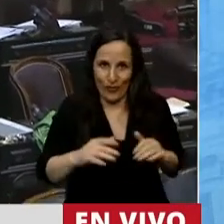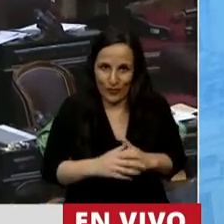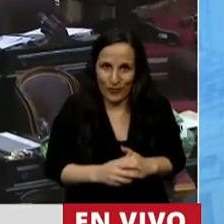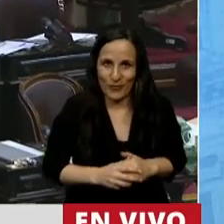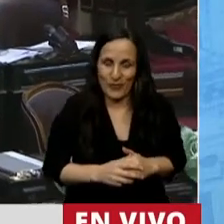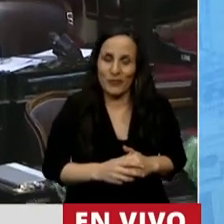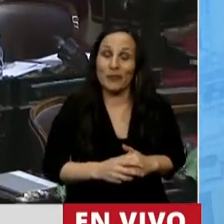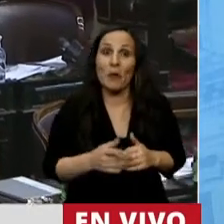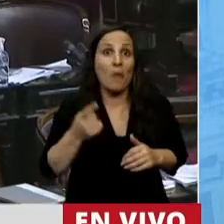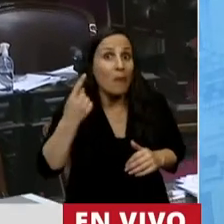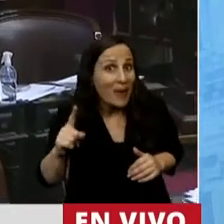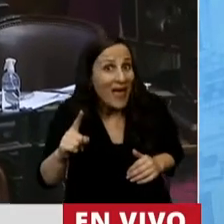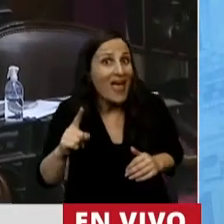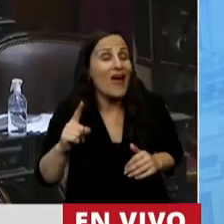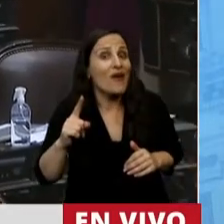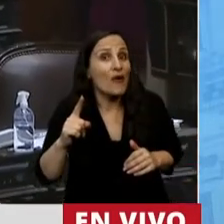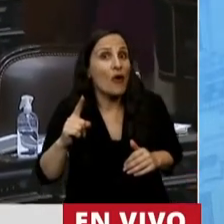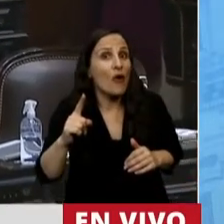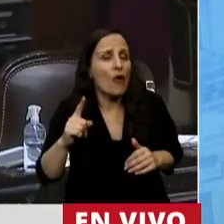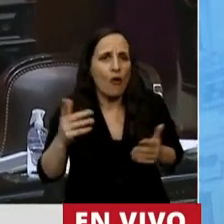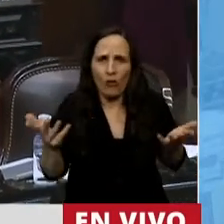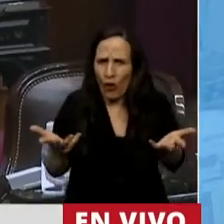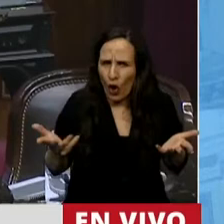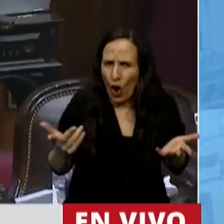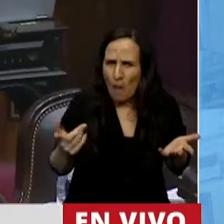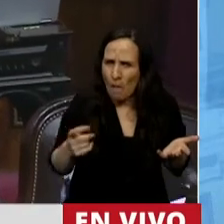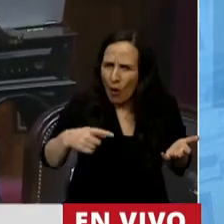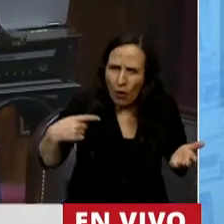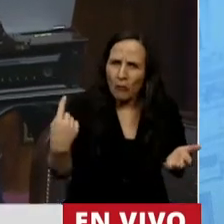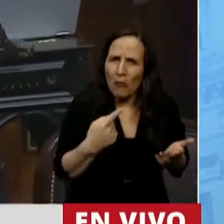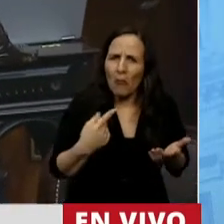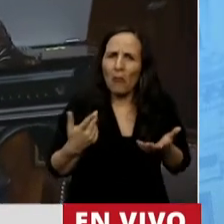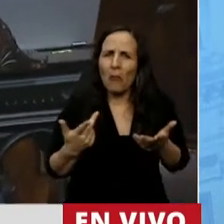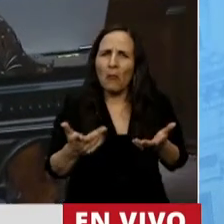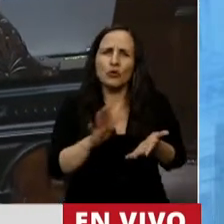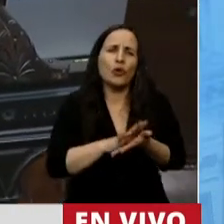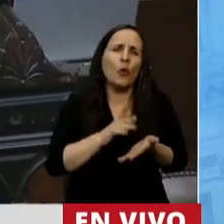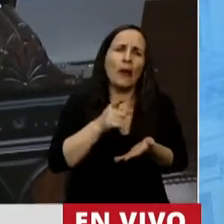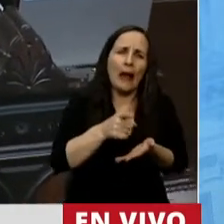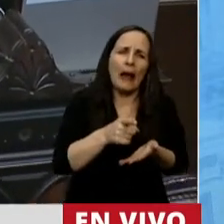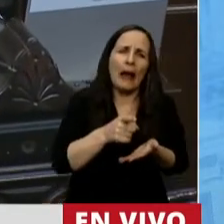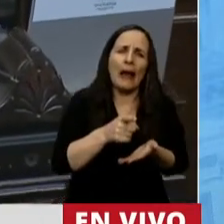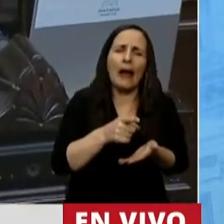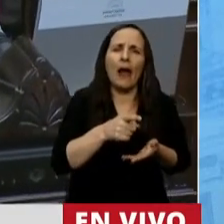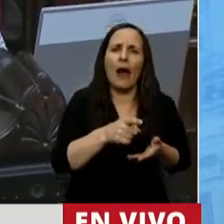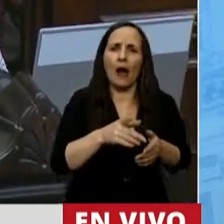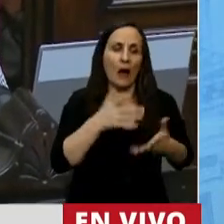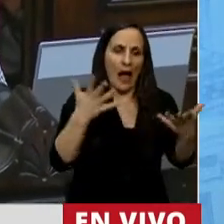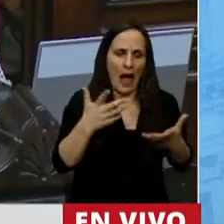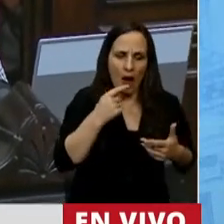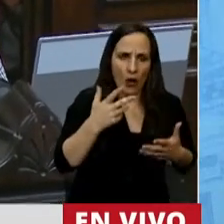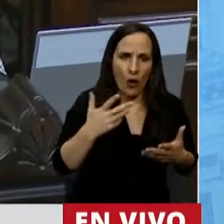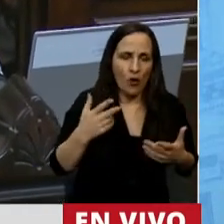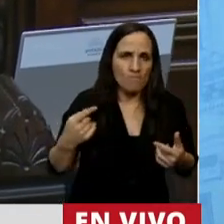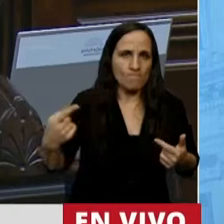Pero también, ¿cómo justificaríamos el derecho o el ejercicio del derecho a la legítima defensa